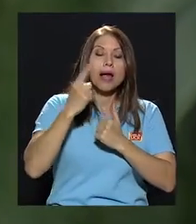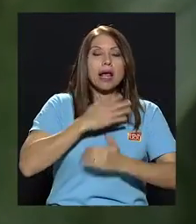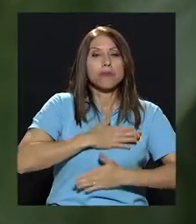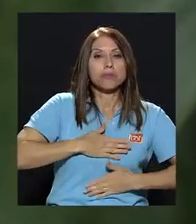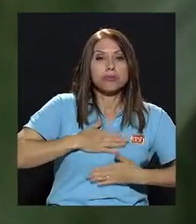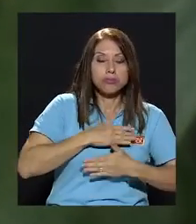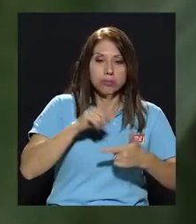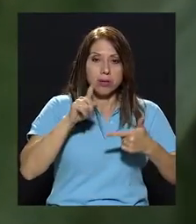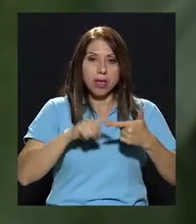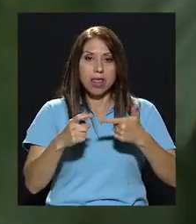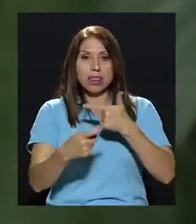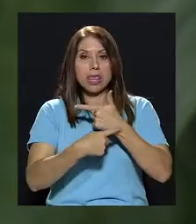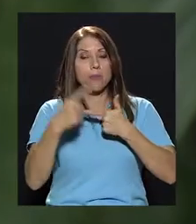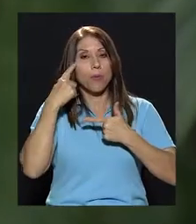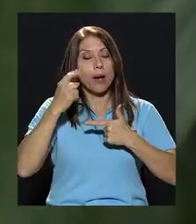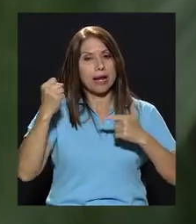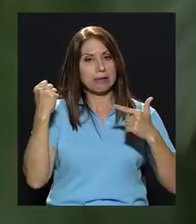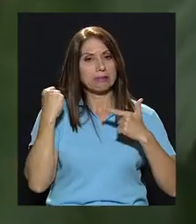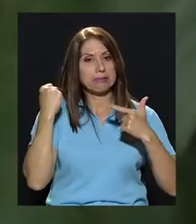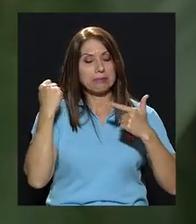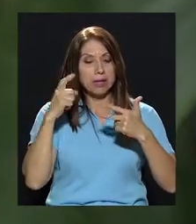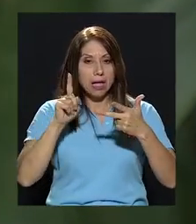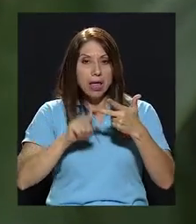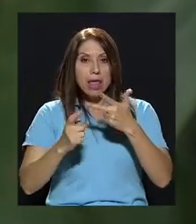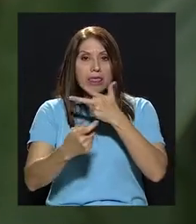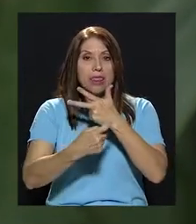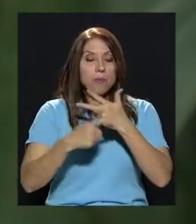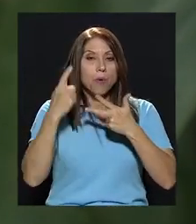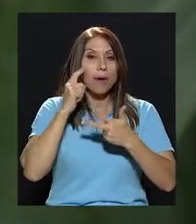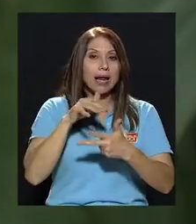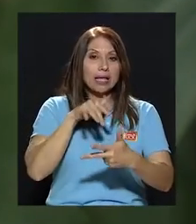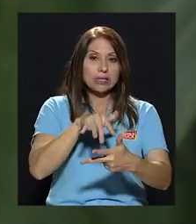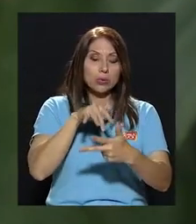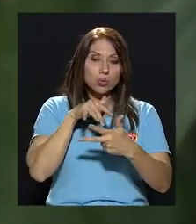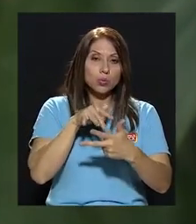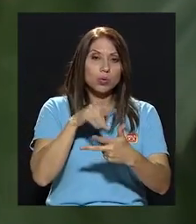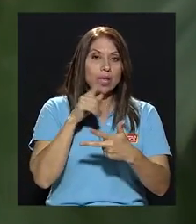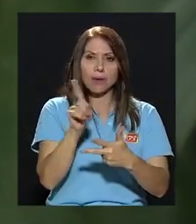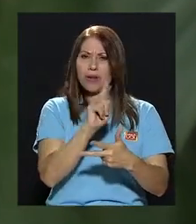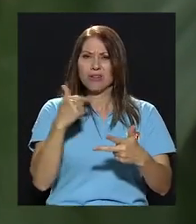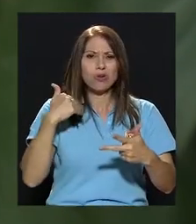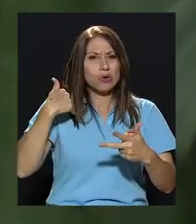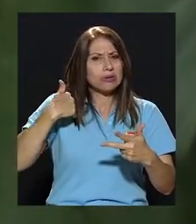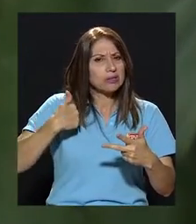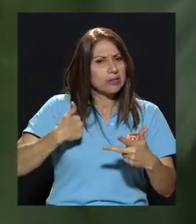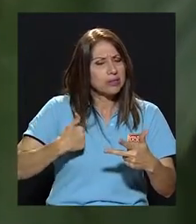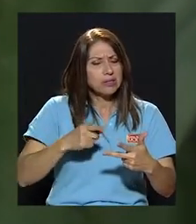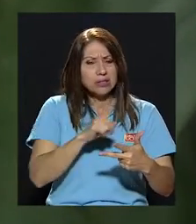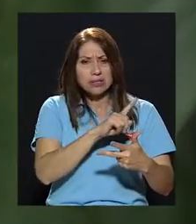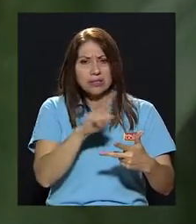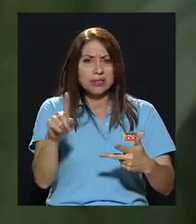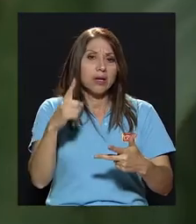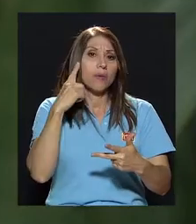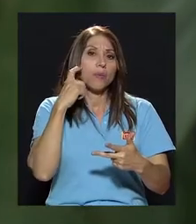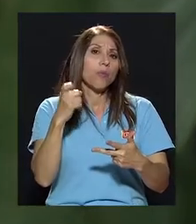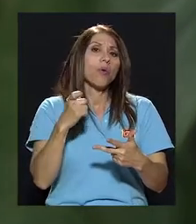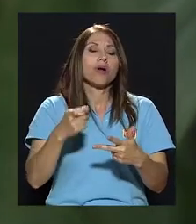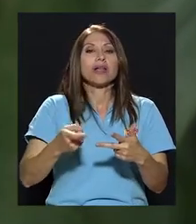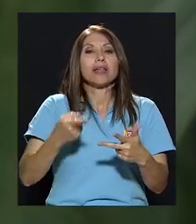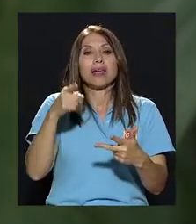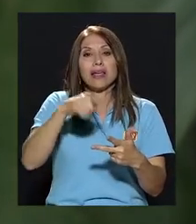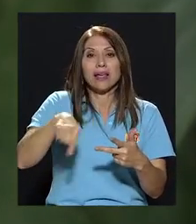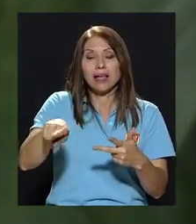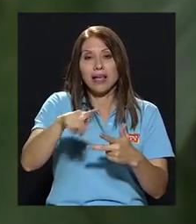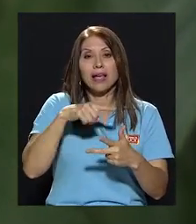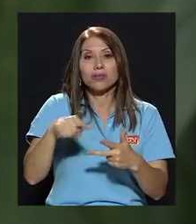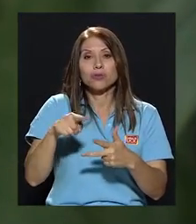físico, a estudiar sin estar ya totalmente agotados, que es más bien como quemar las neuronas por la culpa del